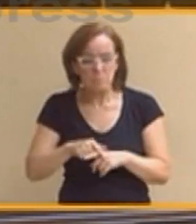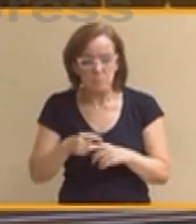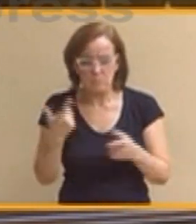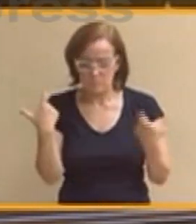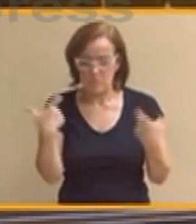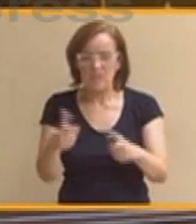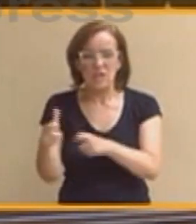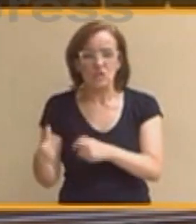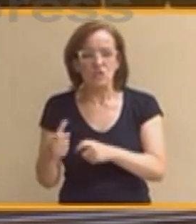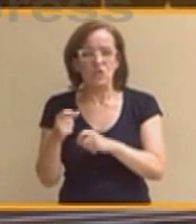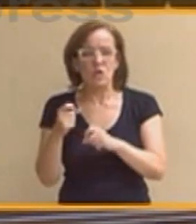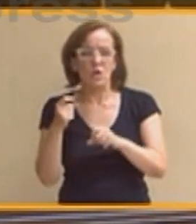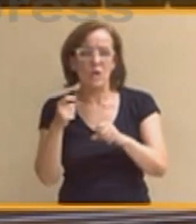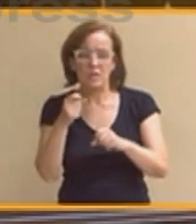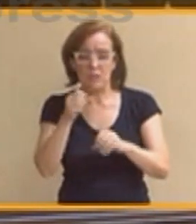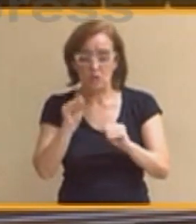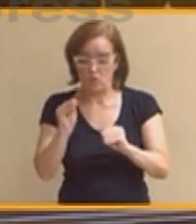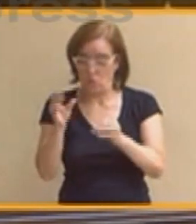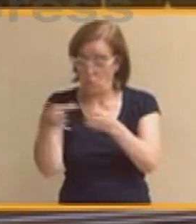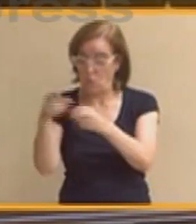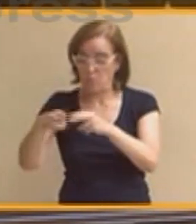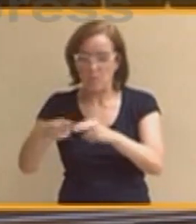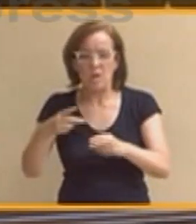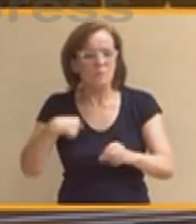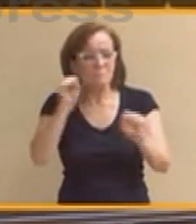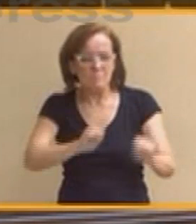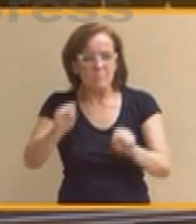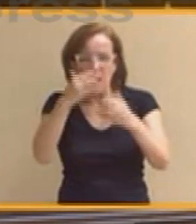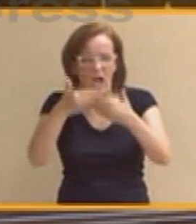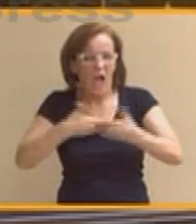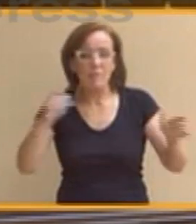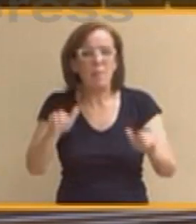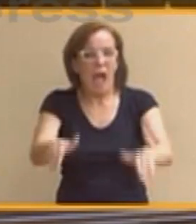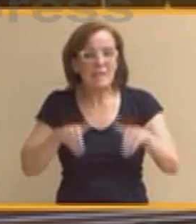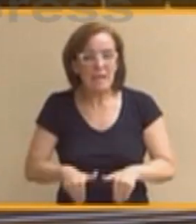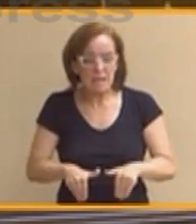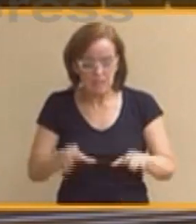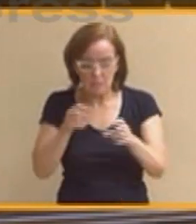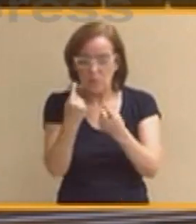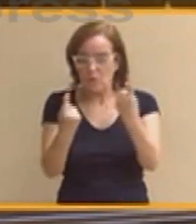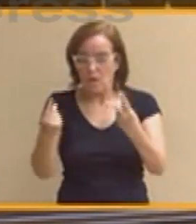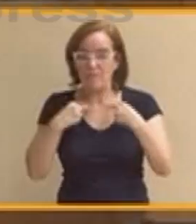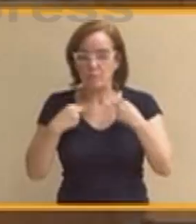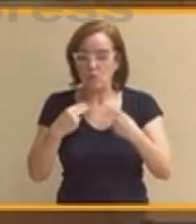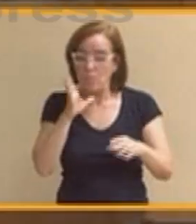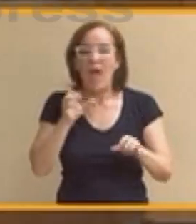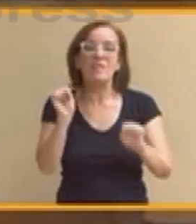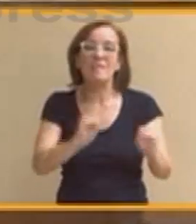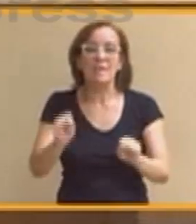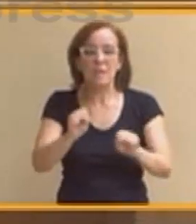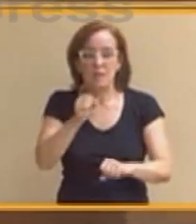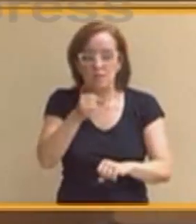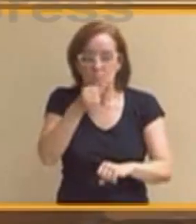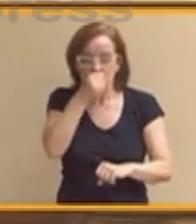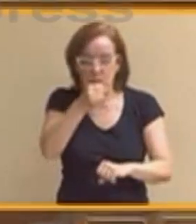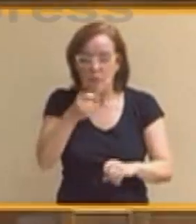que defendían abiertamente y sin pudor que sus diputados se tenían que abstener para favorecer un gobierno del Partido Socialista. Pero he escuchado a algunos